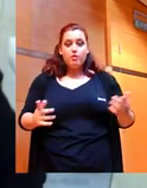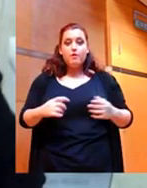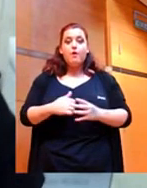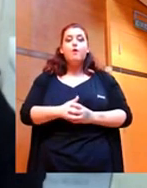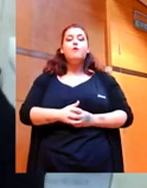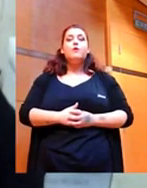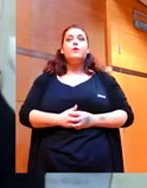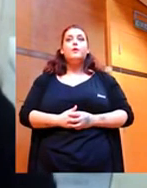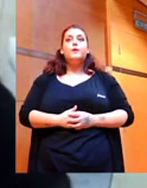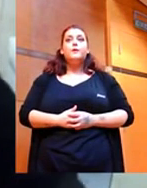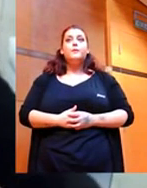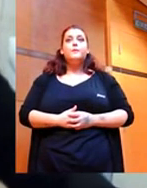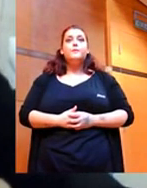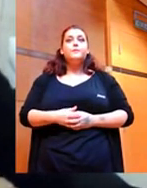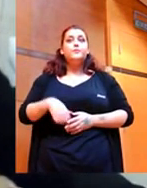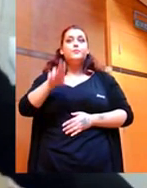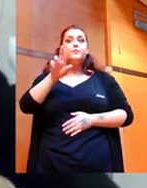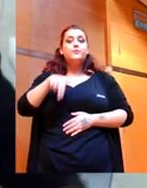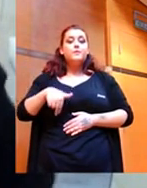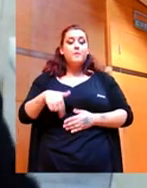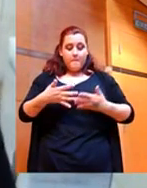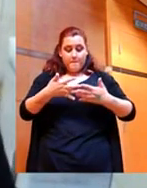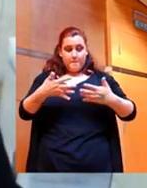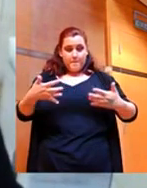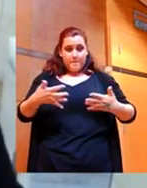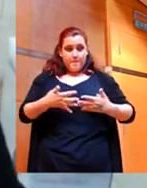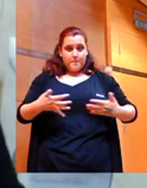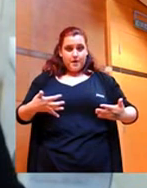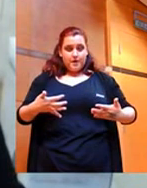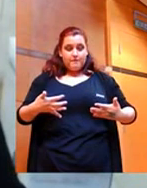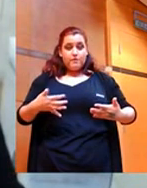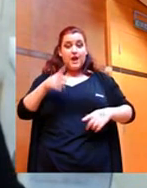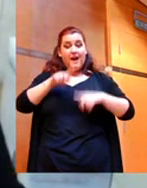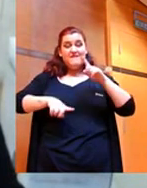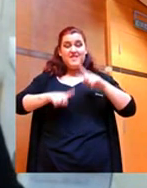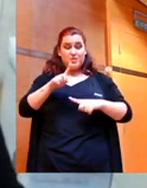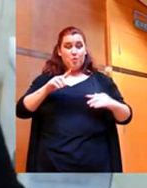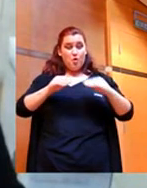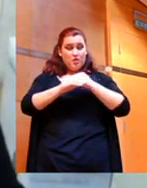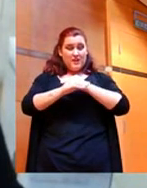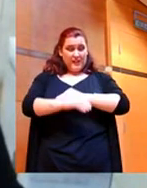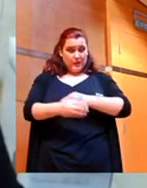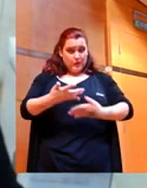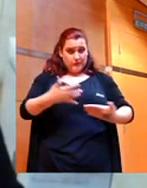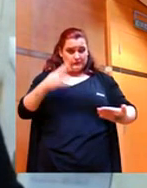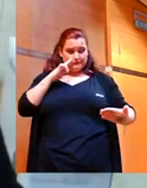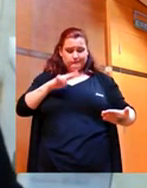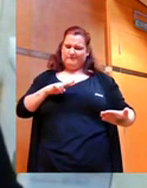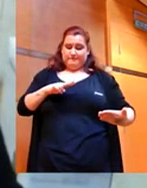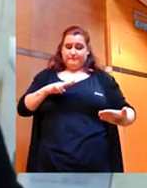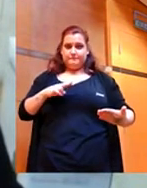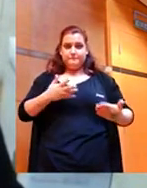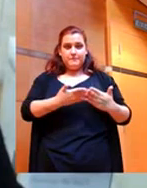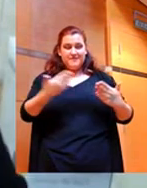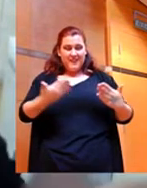hemos eliminado otros párrafos para no entrar en ninguna contradicción. Porque, miren, pueden cambiar los tiempos,